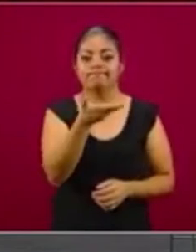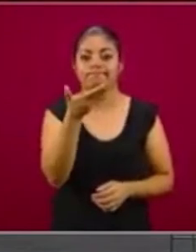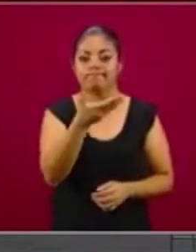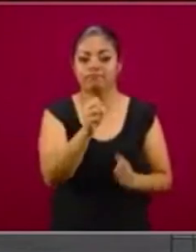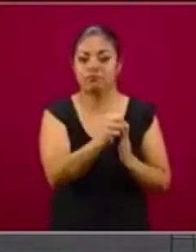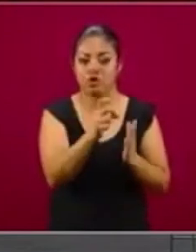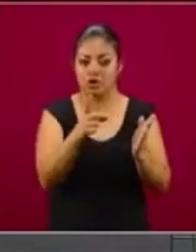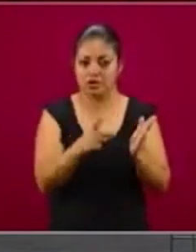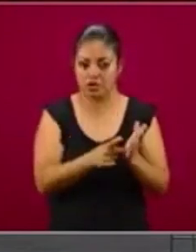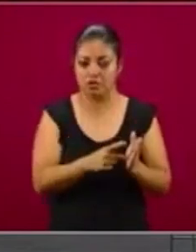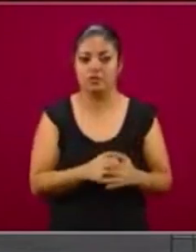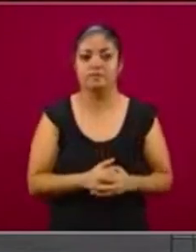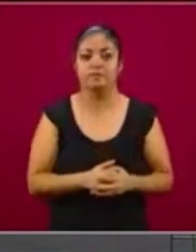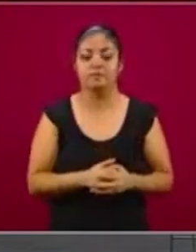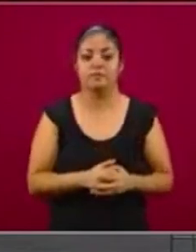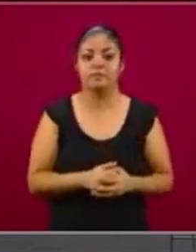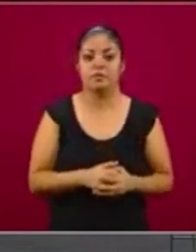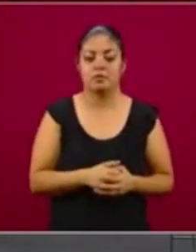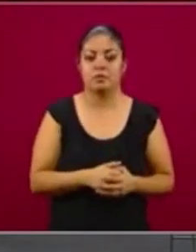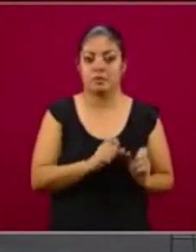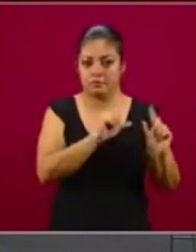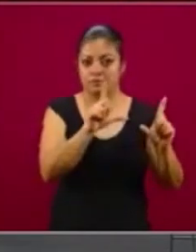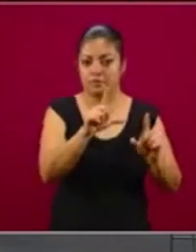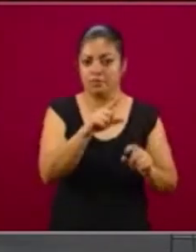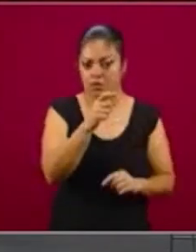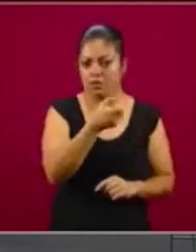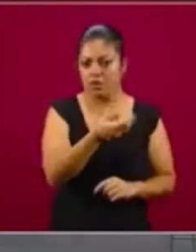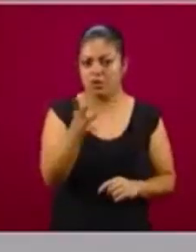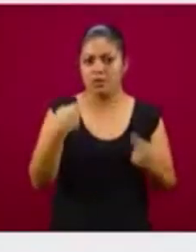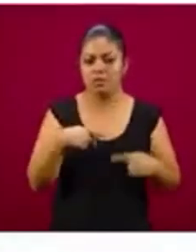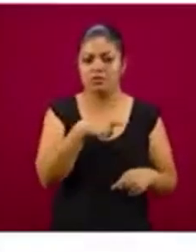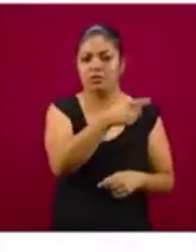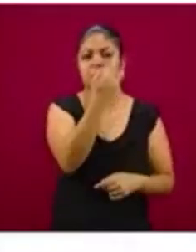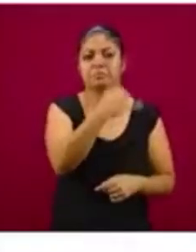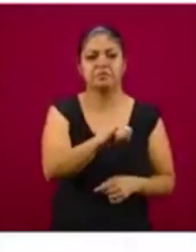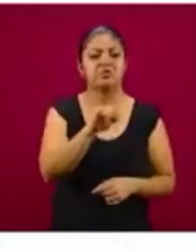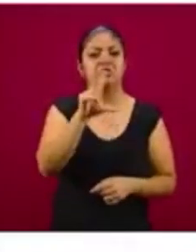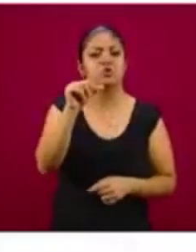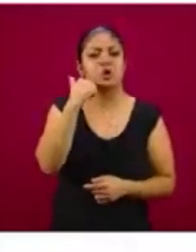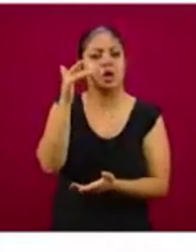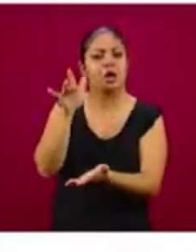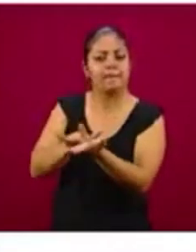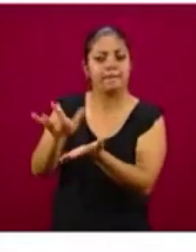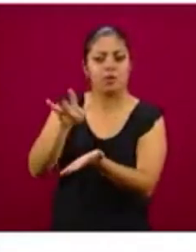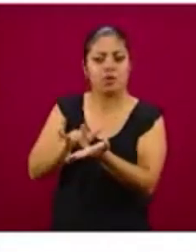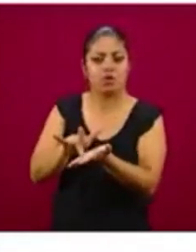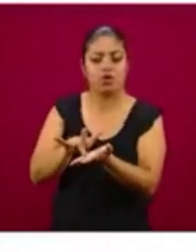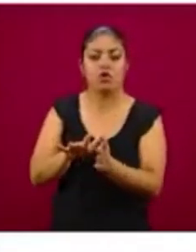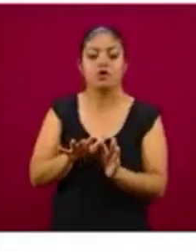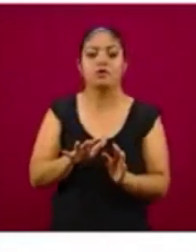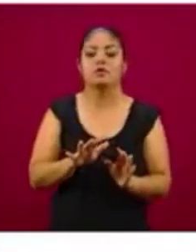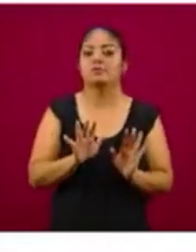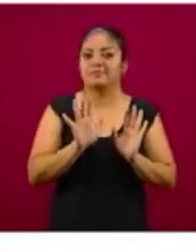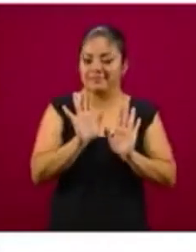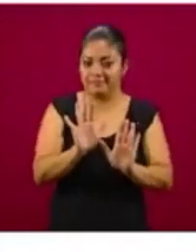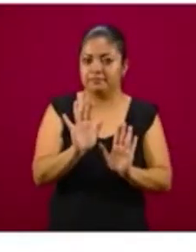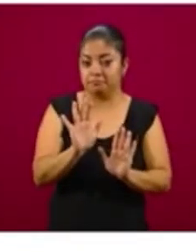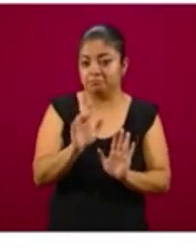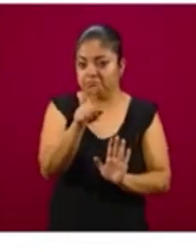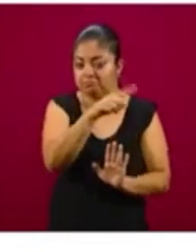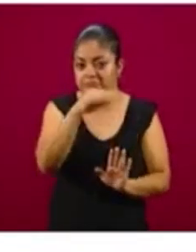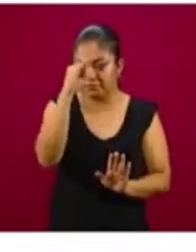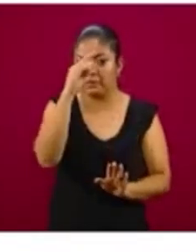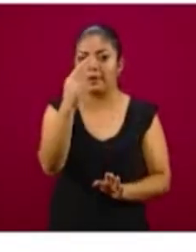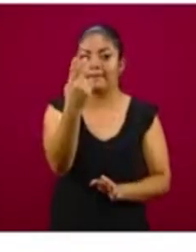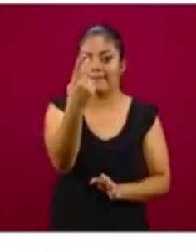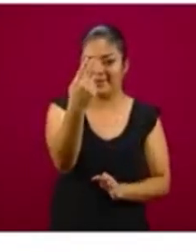siguiente y alguien decía por ahí, están rechazando los créditos. Bueno, es una forma de verlo. 25 mil